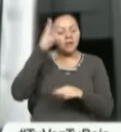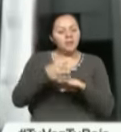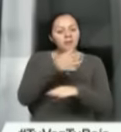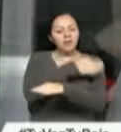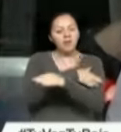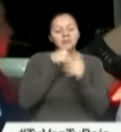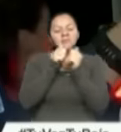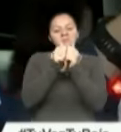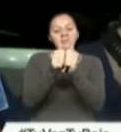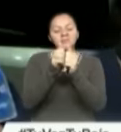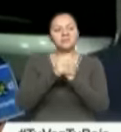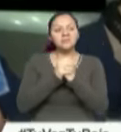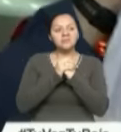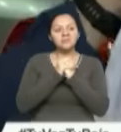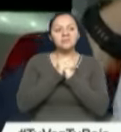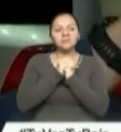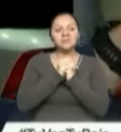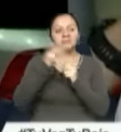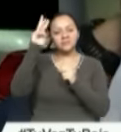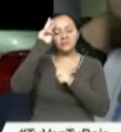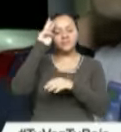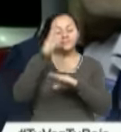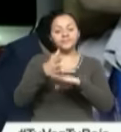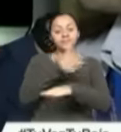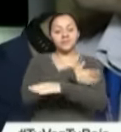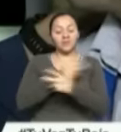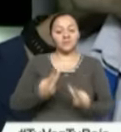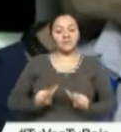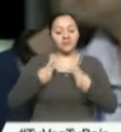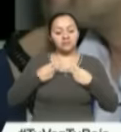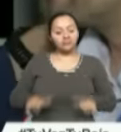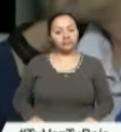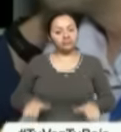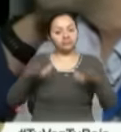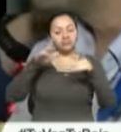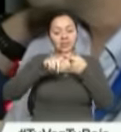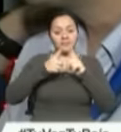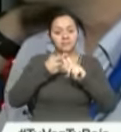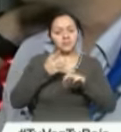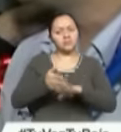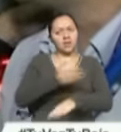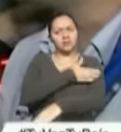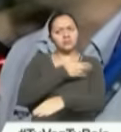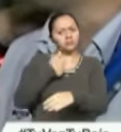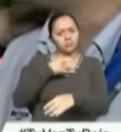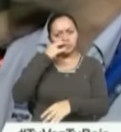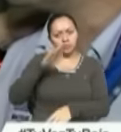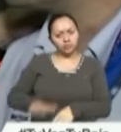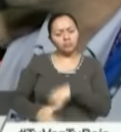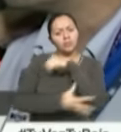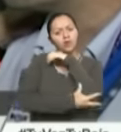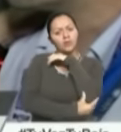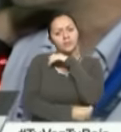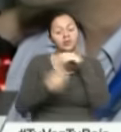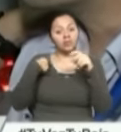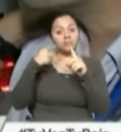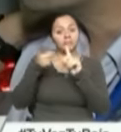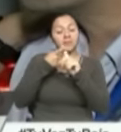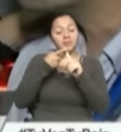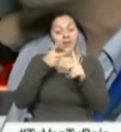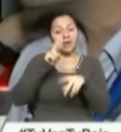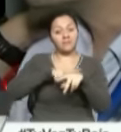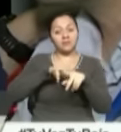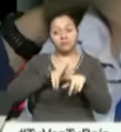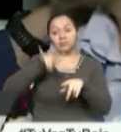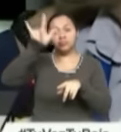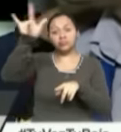acompañó. El movimiento Scouts forjó mi vida, ¿no? De ahí tengo mis mejores amigos, yo era muy pobre de pequeño. La primera vez que salí del país fue gracias a los Scouts,